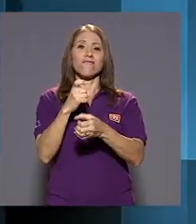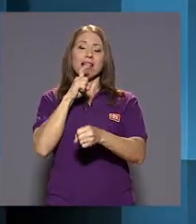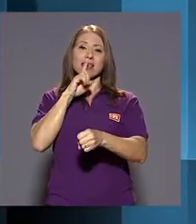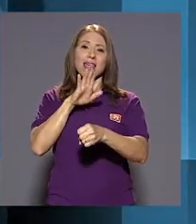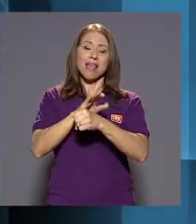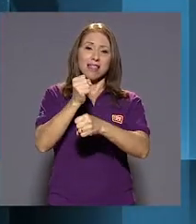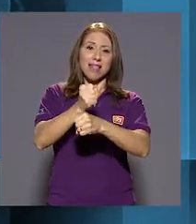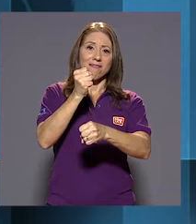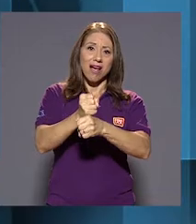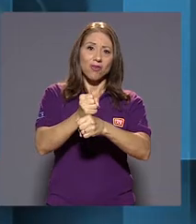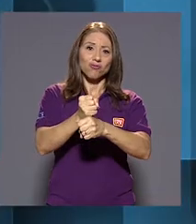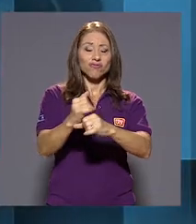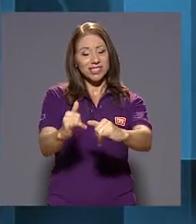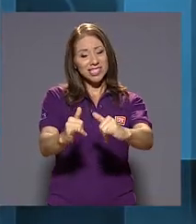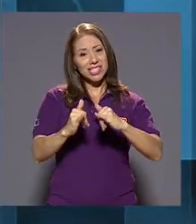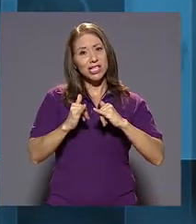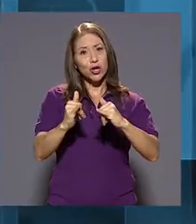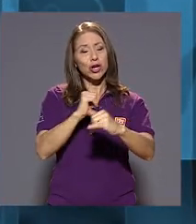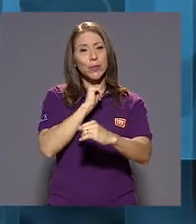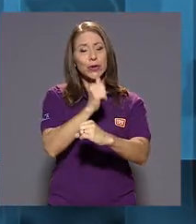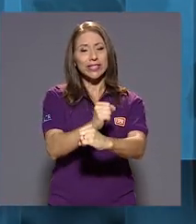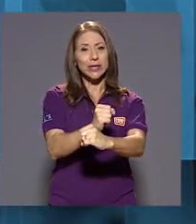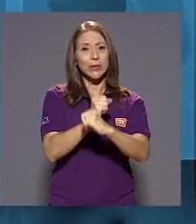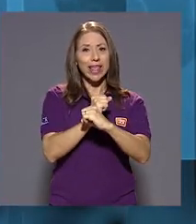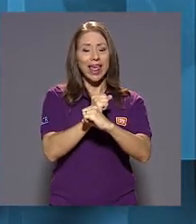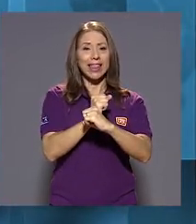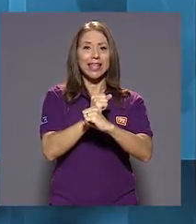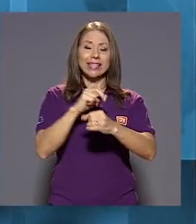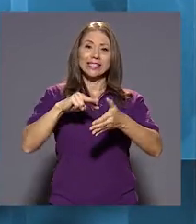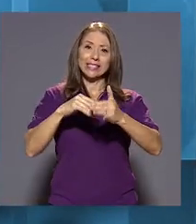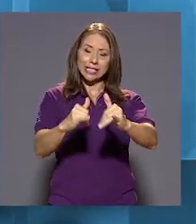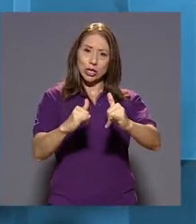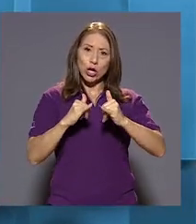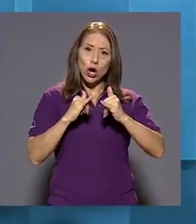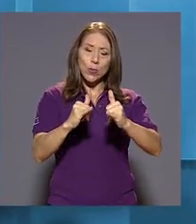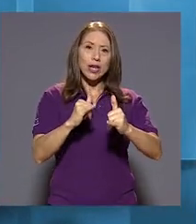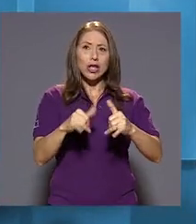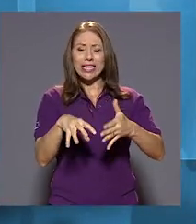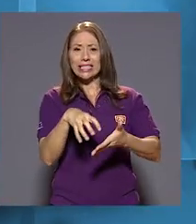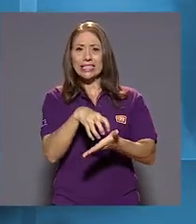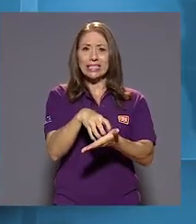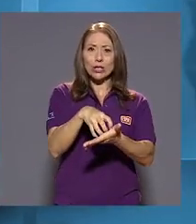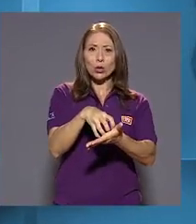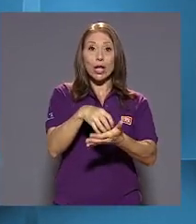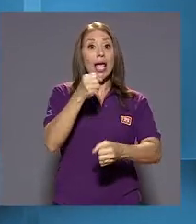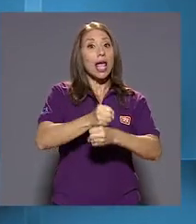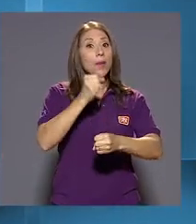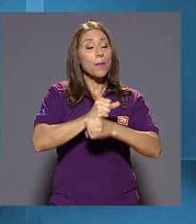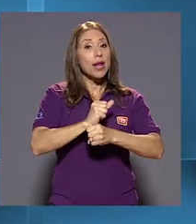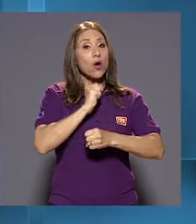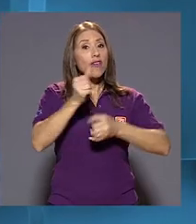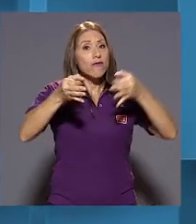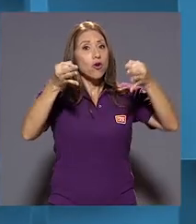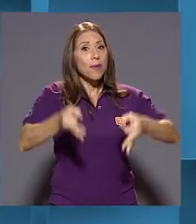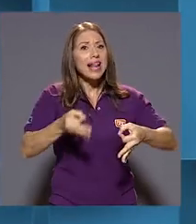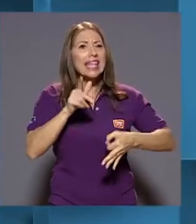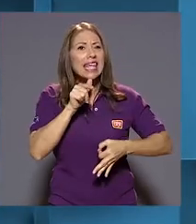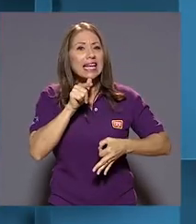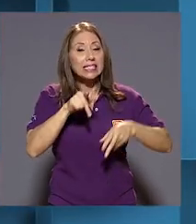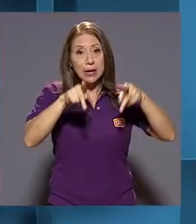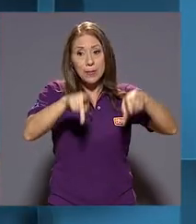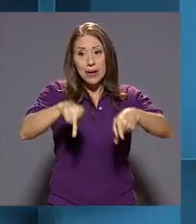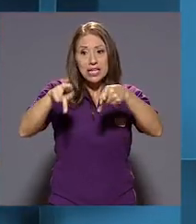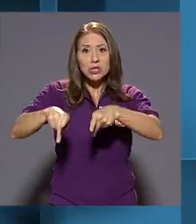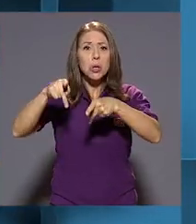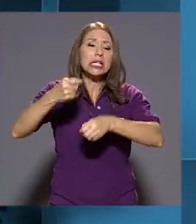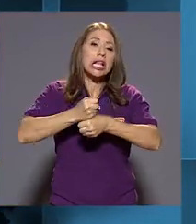su vez es sinónimo de inseguridad e incertidumbre. En empleo informal contamos a las personas que laboran de